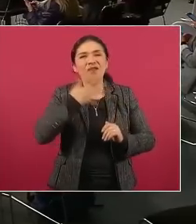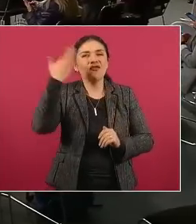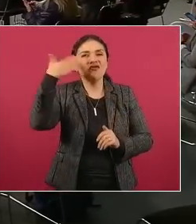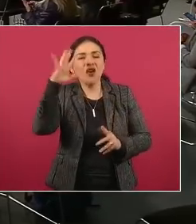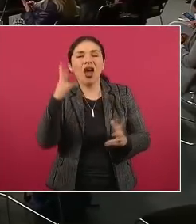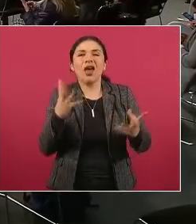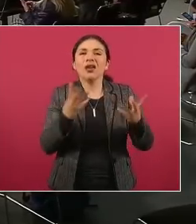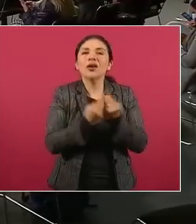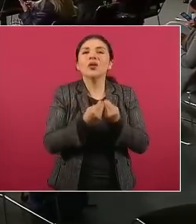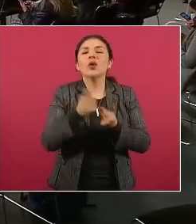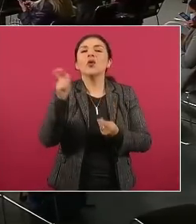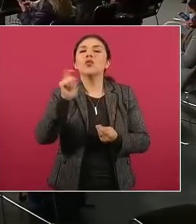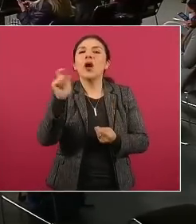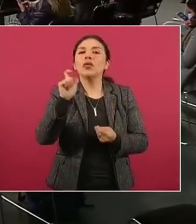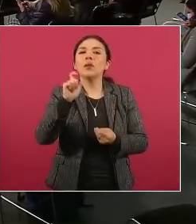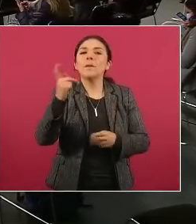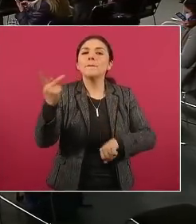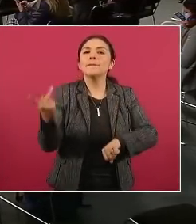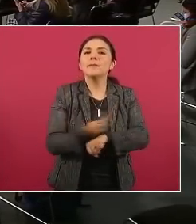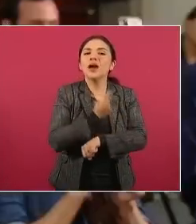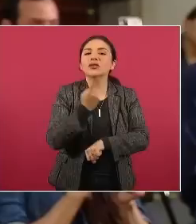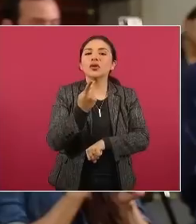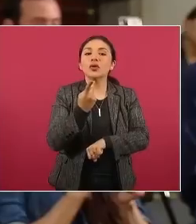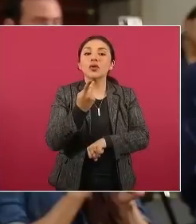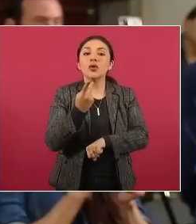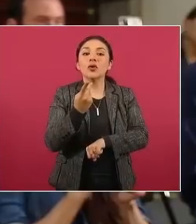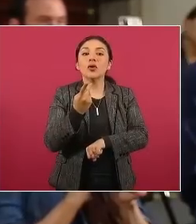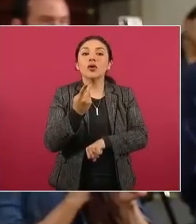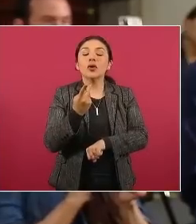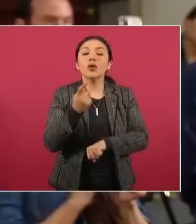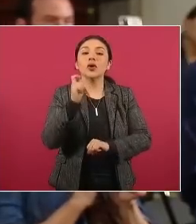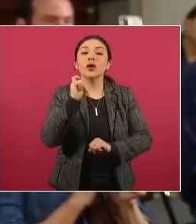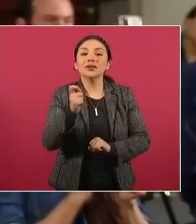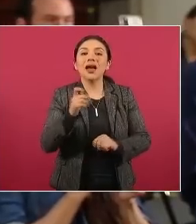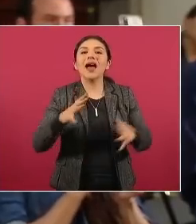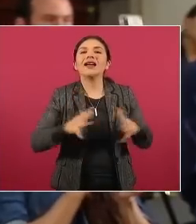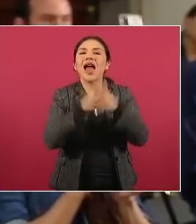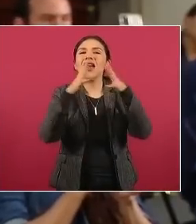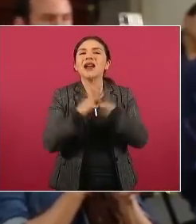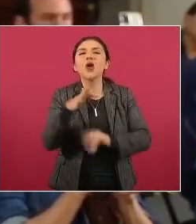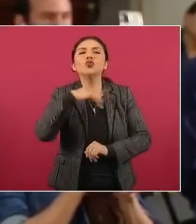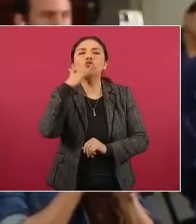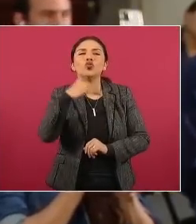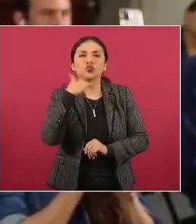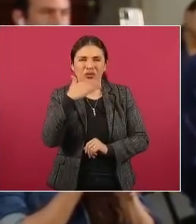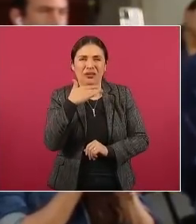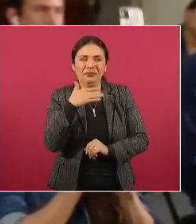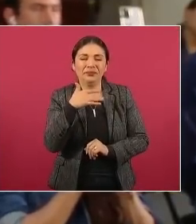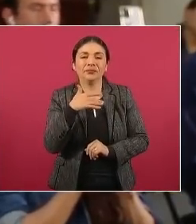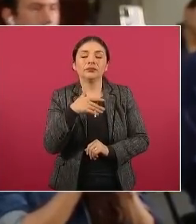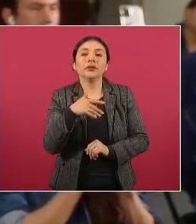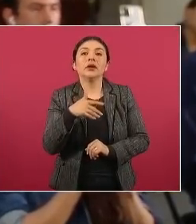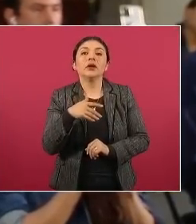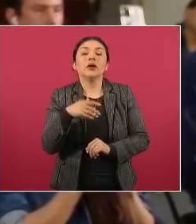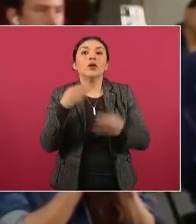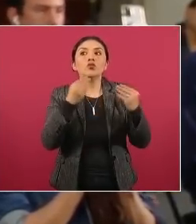México. Porque eso es lo que está haciendo, defender esa atrocidad. está defendiendo al verdugo.